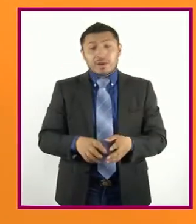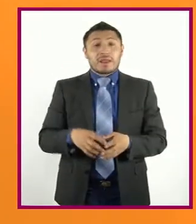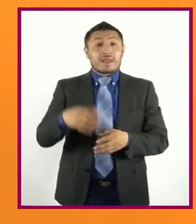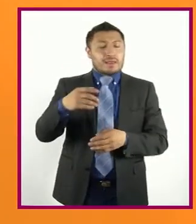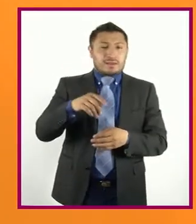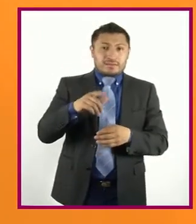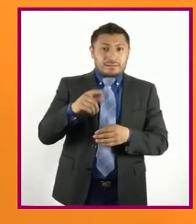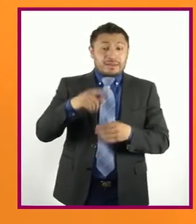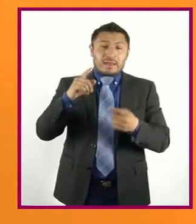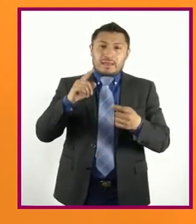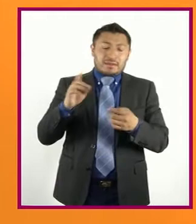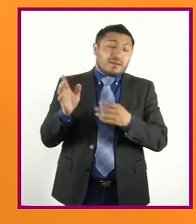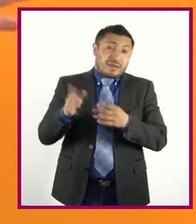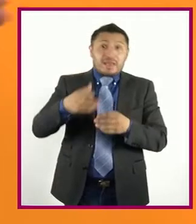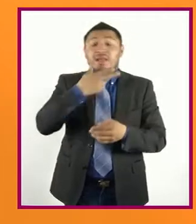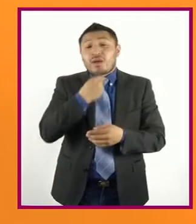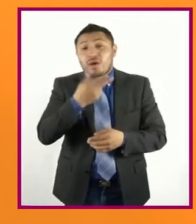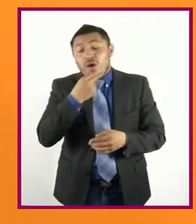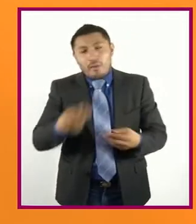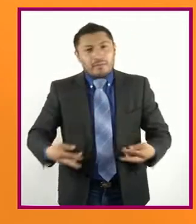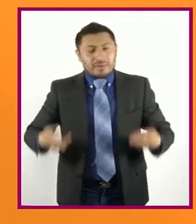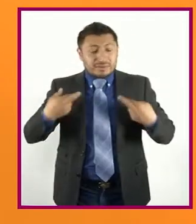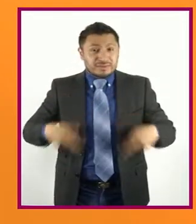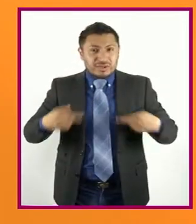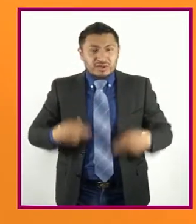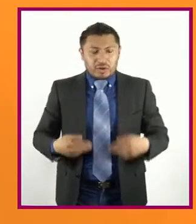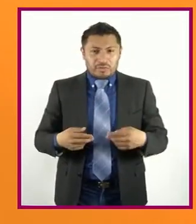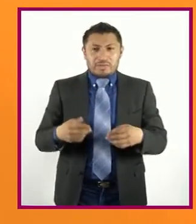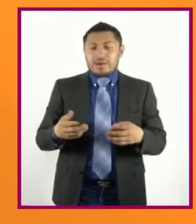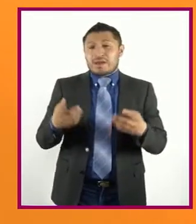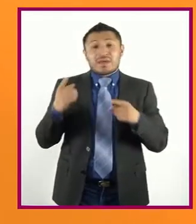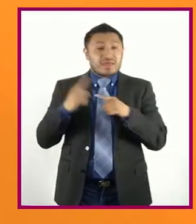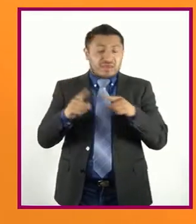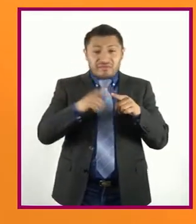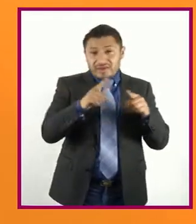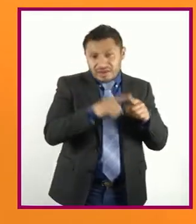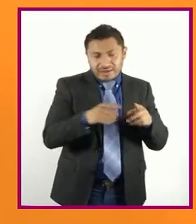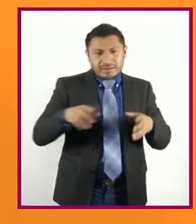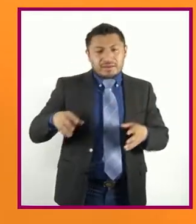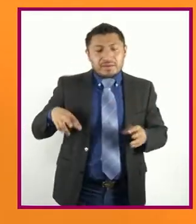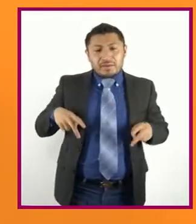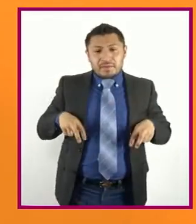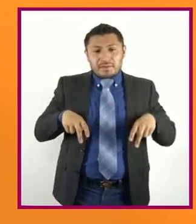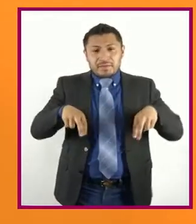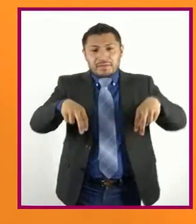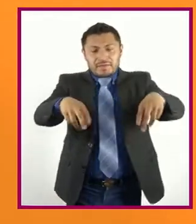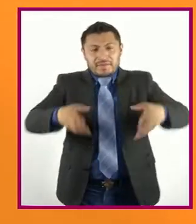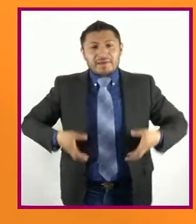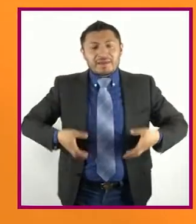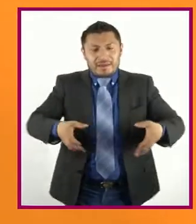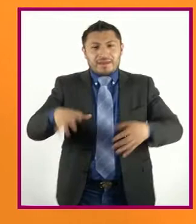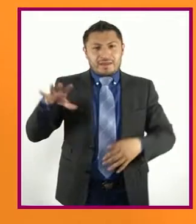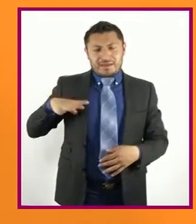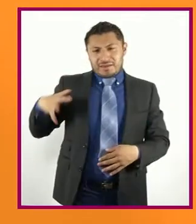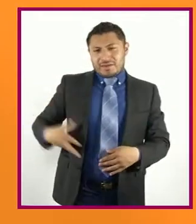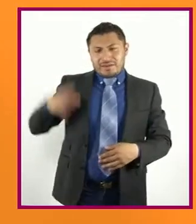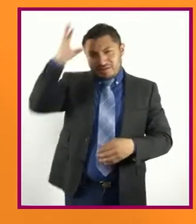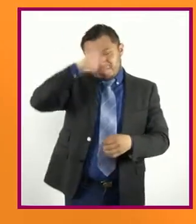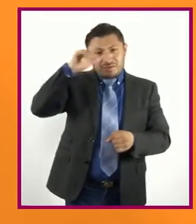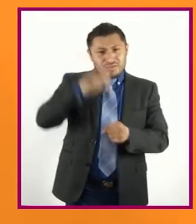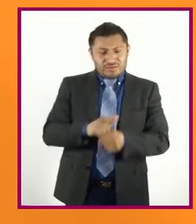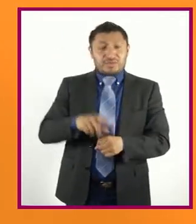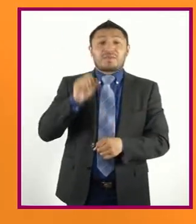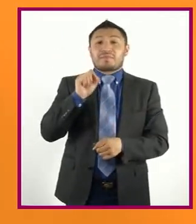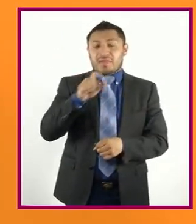hombres Con sus trajes Típicos Que brillan A lo lejos Caminan Por las calles Mostrando Con orgullo Su cultura Además Sus